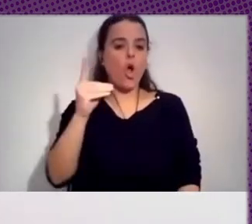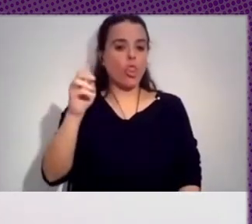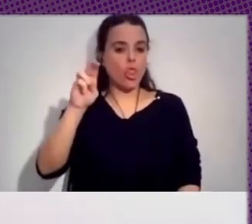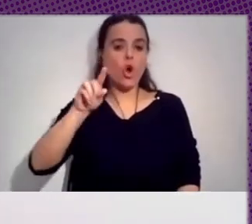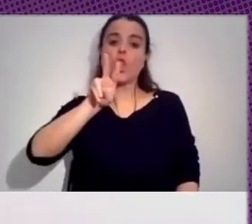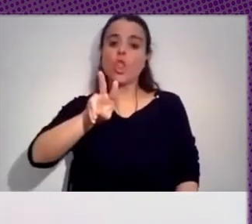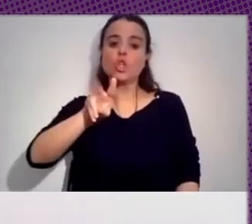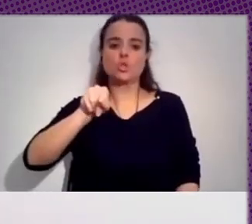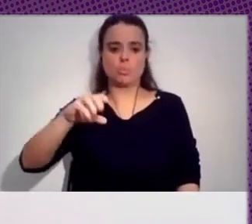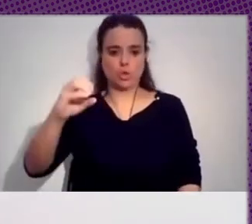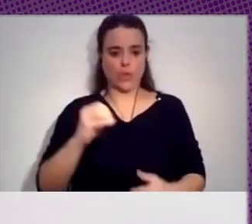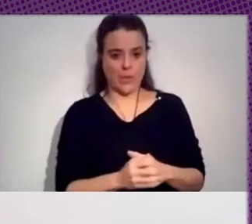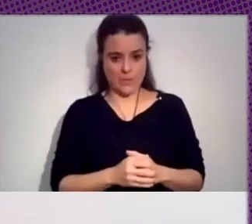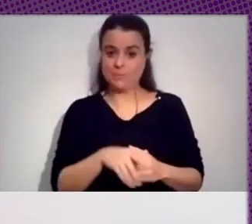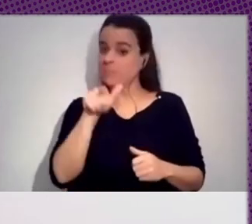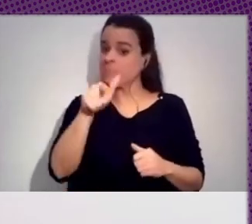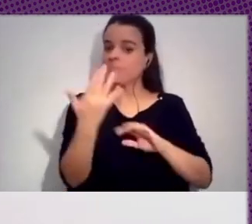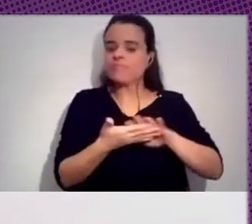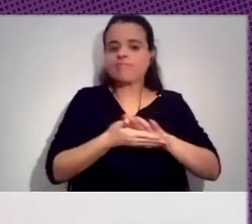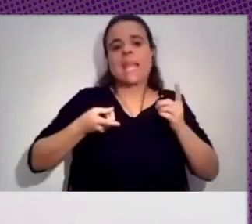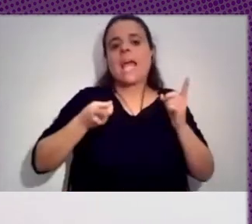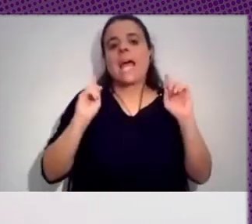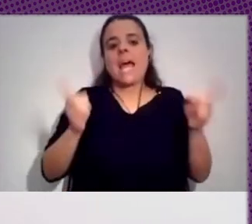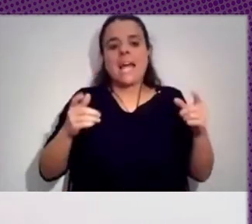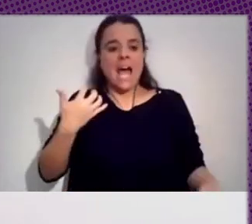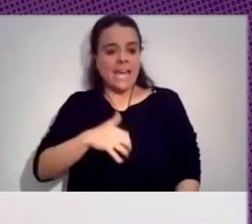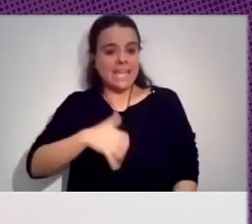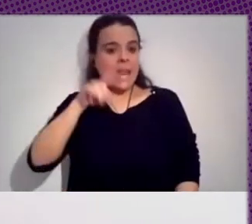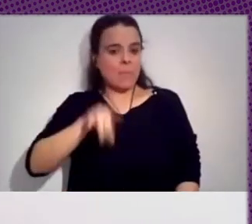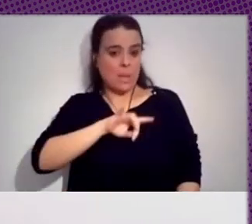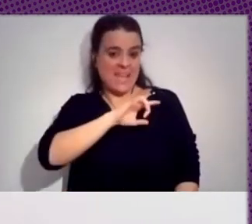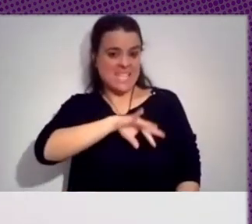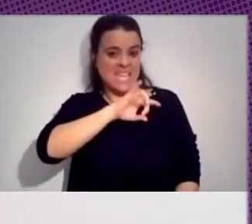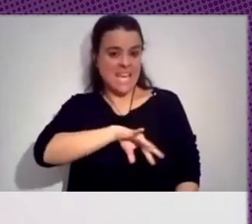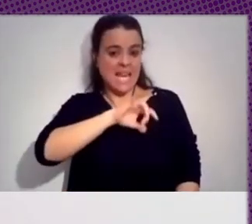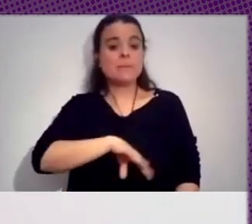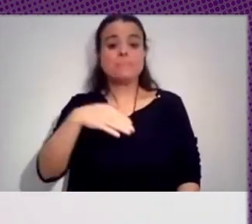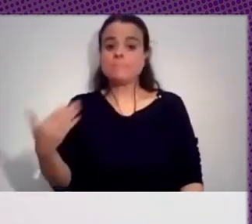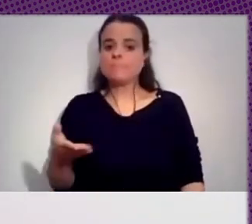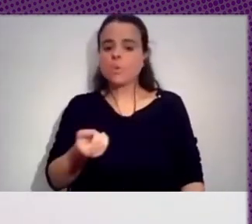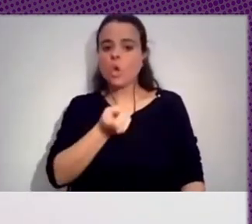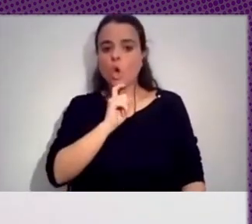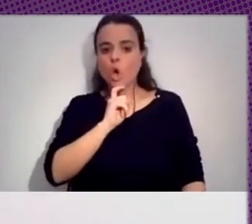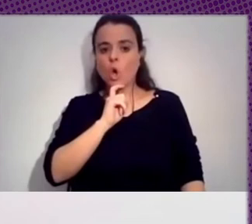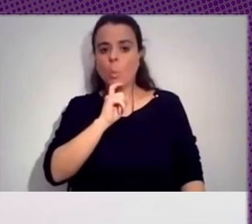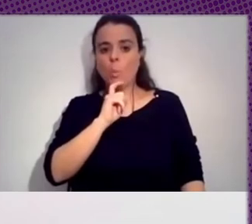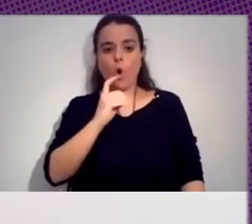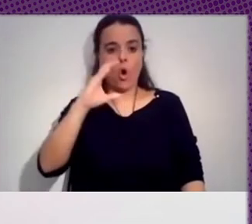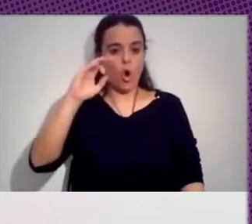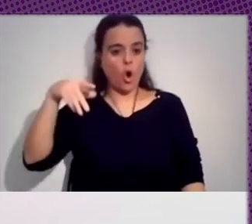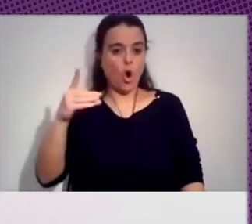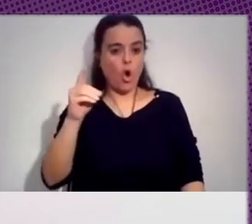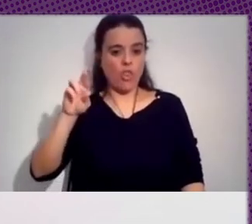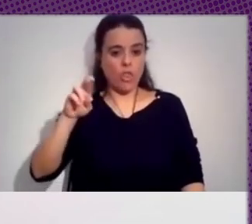el caso de Argentina, pero bueno, en Chile el resto de la Operación Cóndor, como desde Estados Unidos se formó cuatro políticos